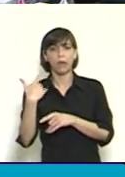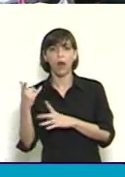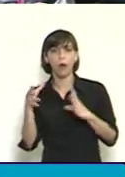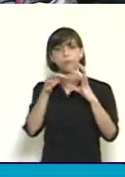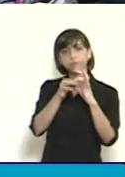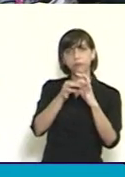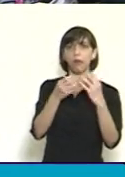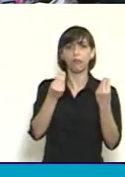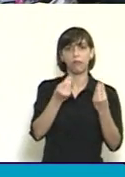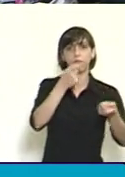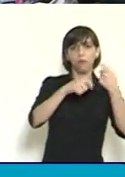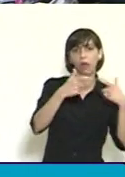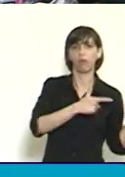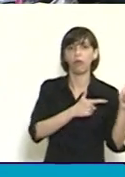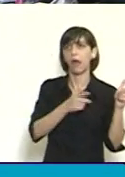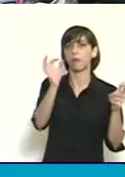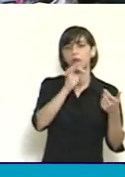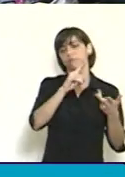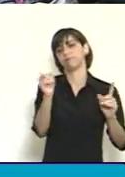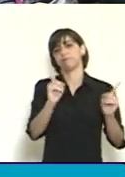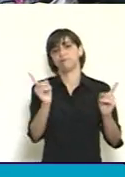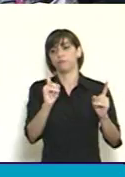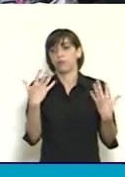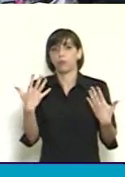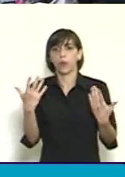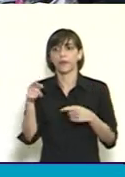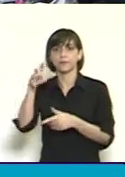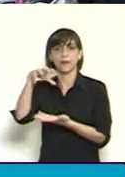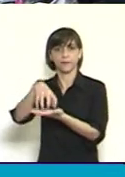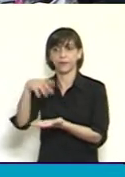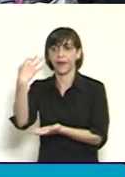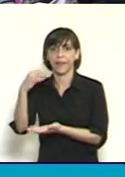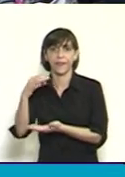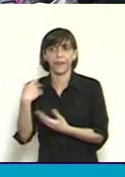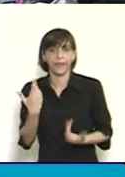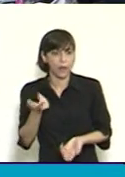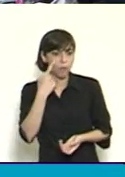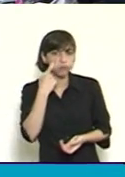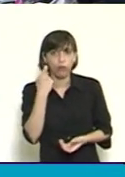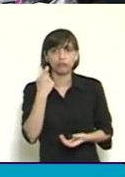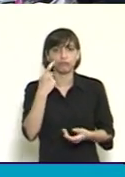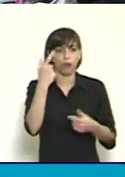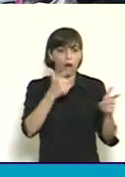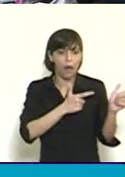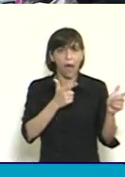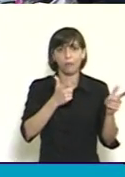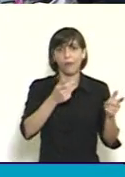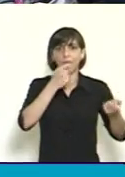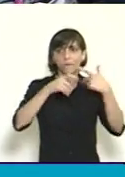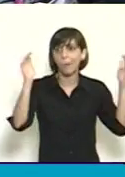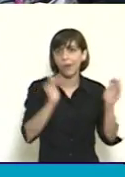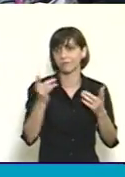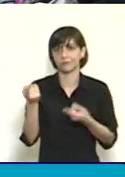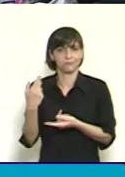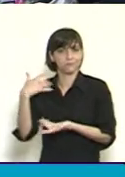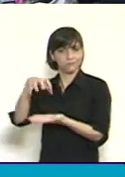vengan de la actividad que probablemente deba combatir y sobre todo, Presidenta, que trabaje en todo el circuito de la